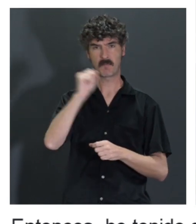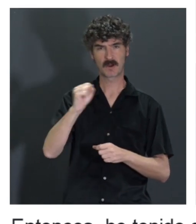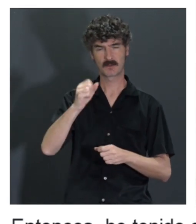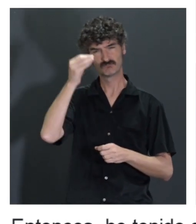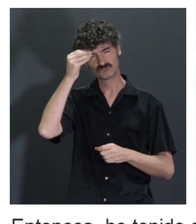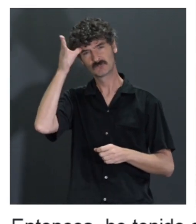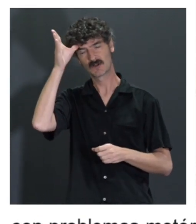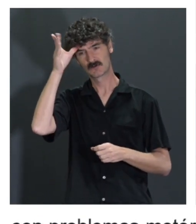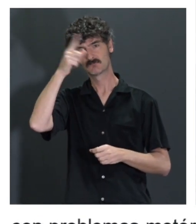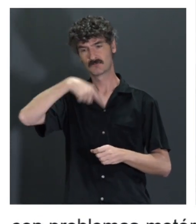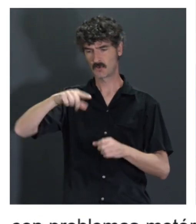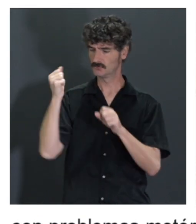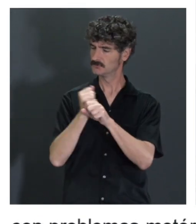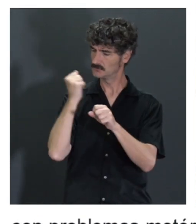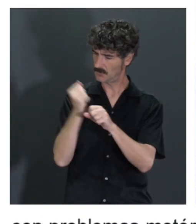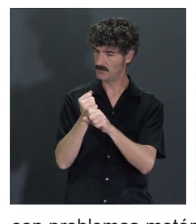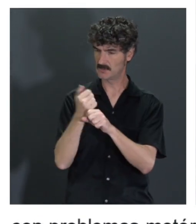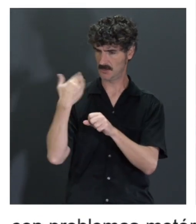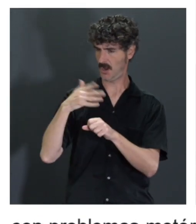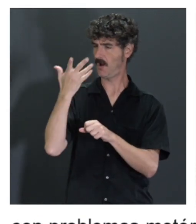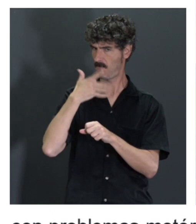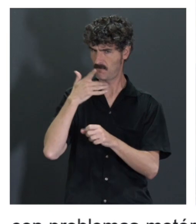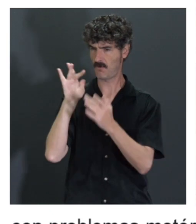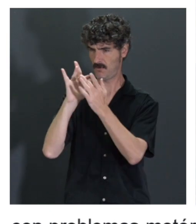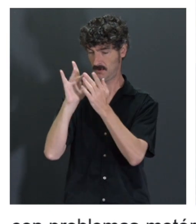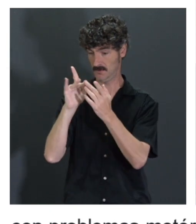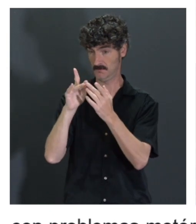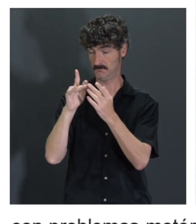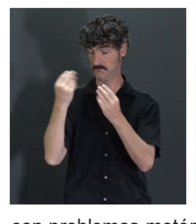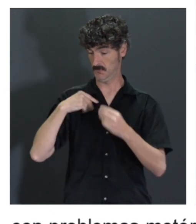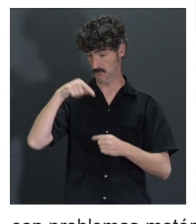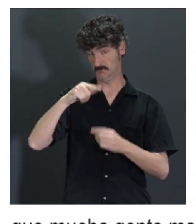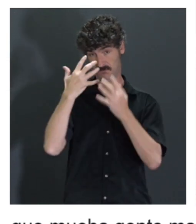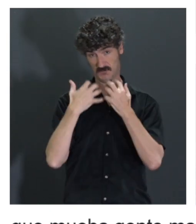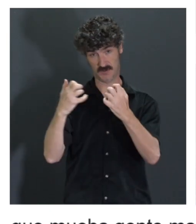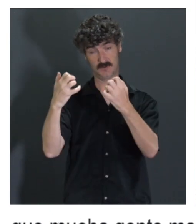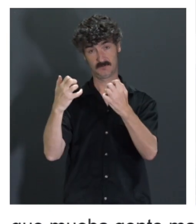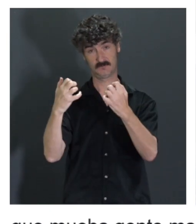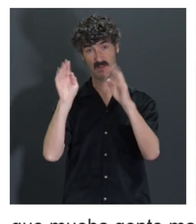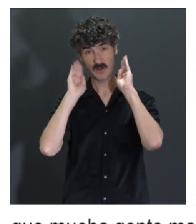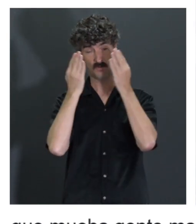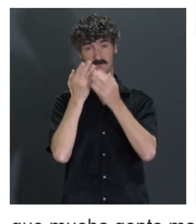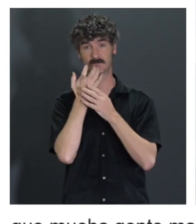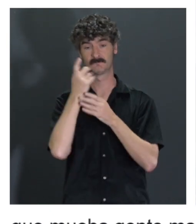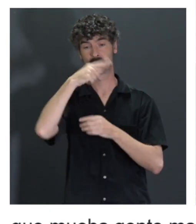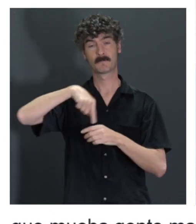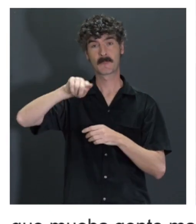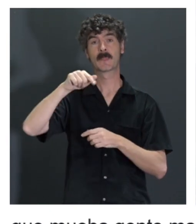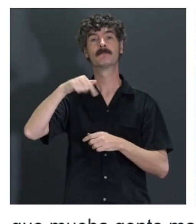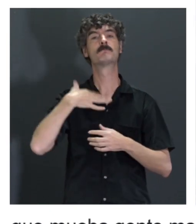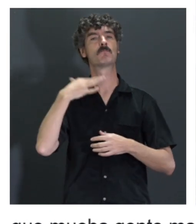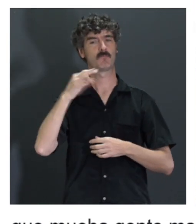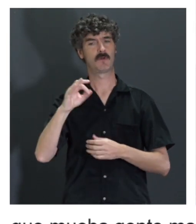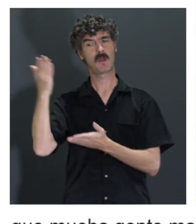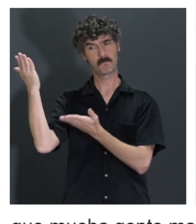inteligente, con los cuales no solamente he trabajado, sino que he conocido por cosas como estas, Por encuentros como los de hoy. Y cuando puedo, pues les